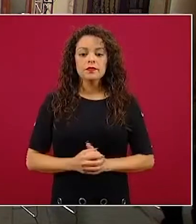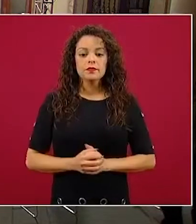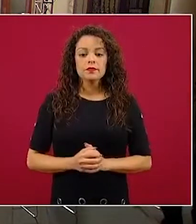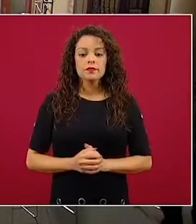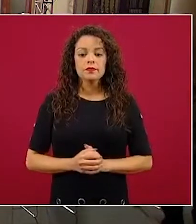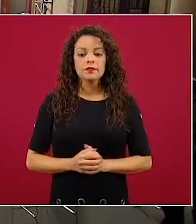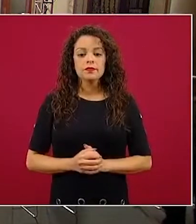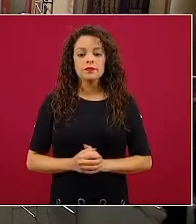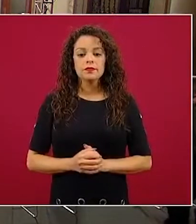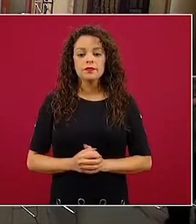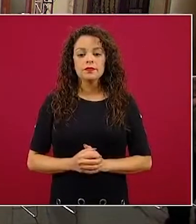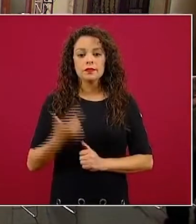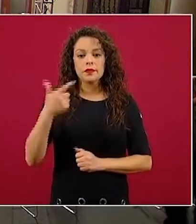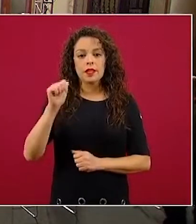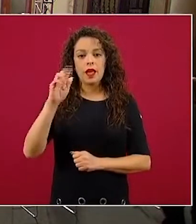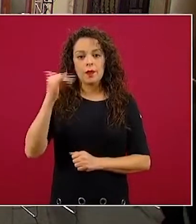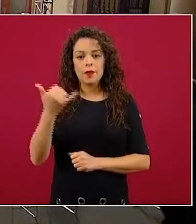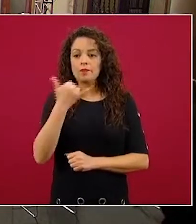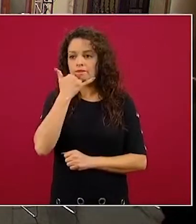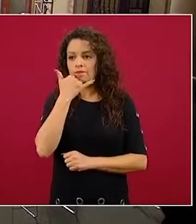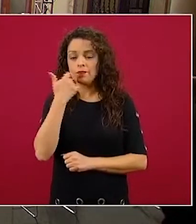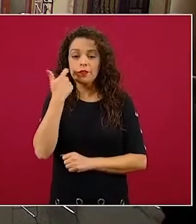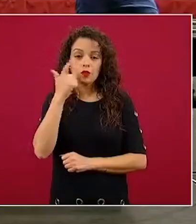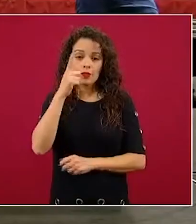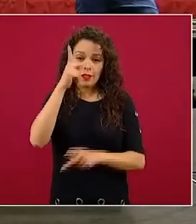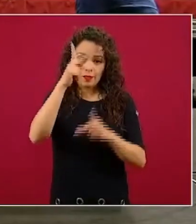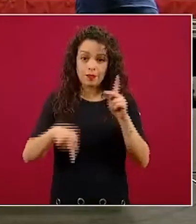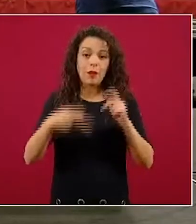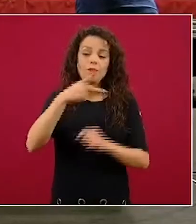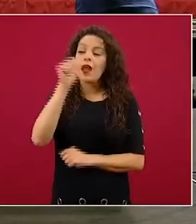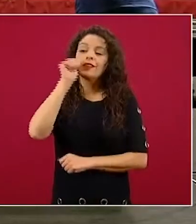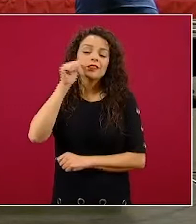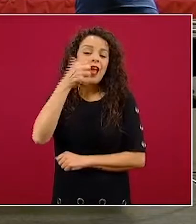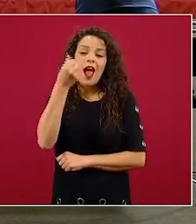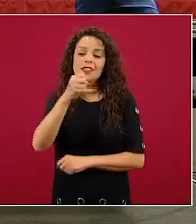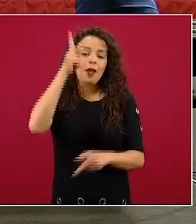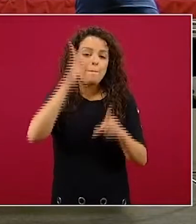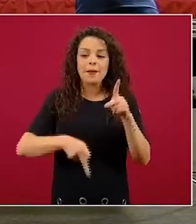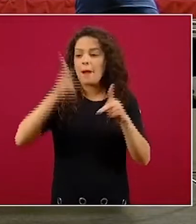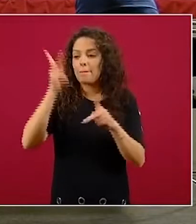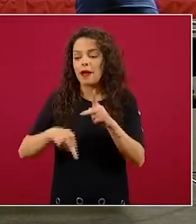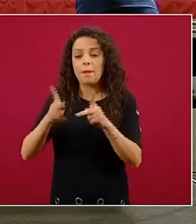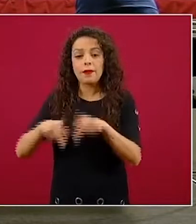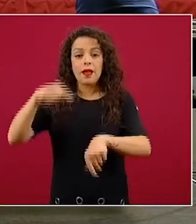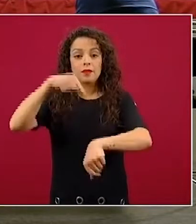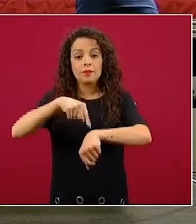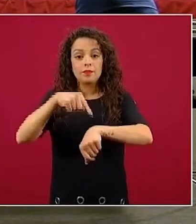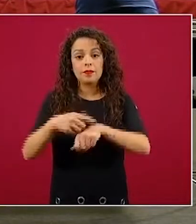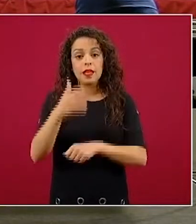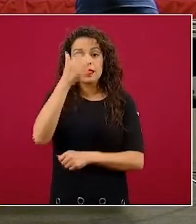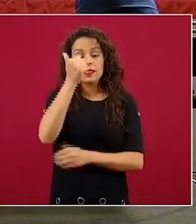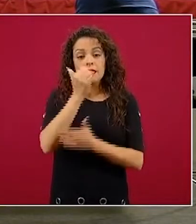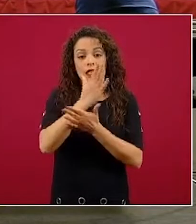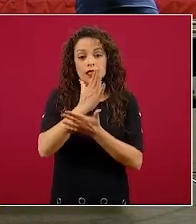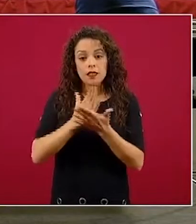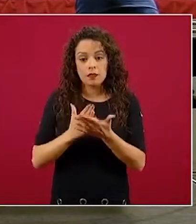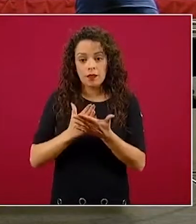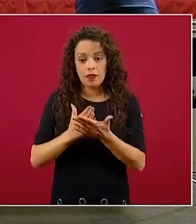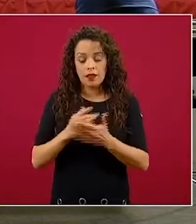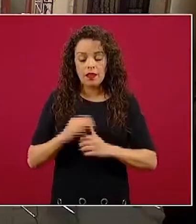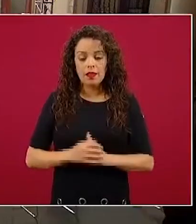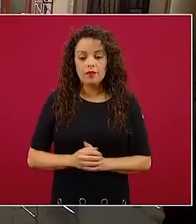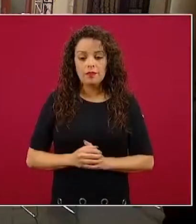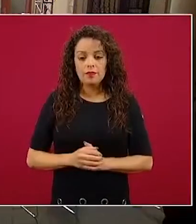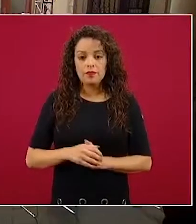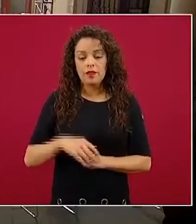Gabi, no queríamos interrumpirte, pero siempre interrumpimos en punto de las seis y media en esta conferencia, no